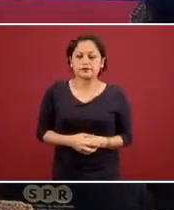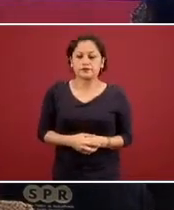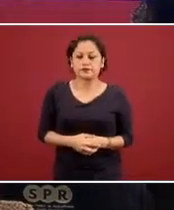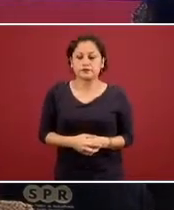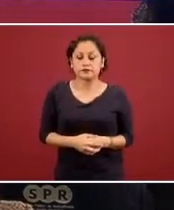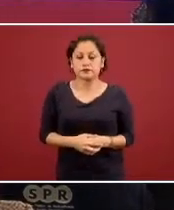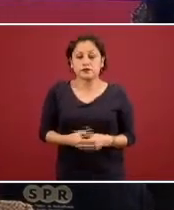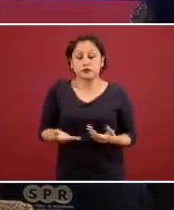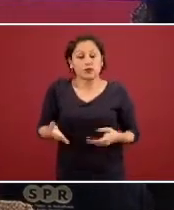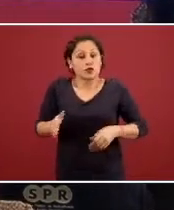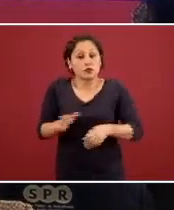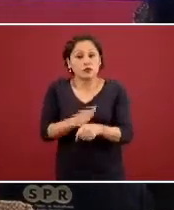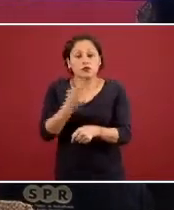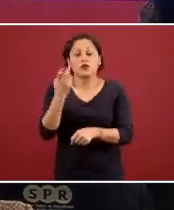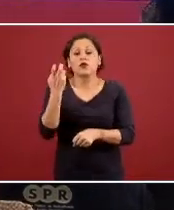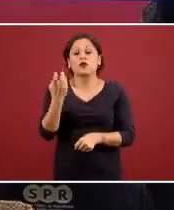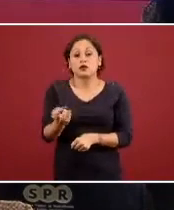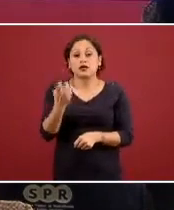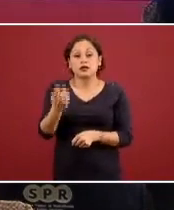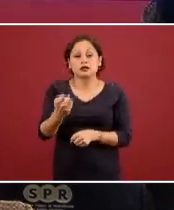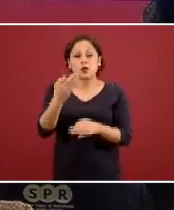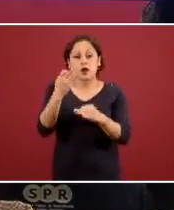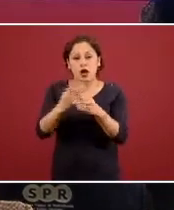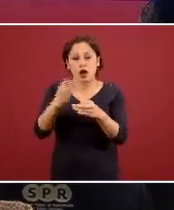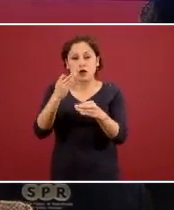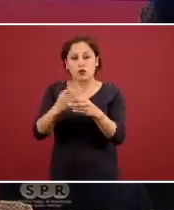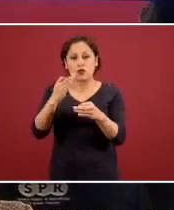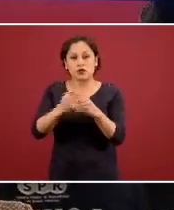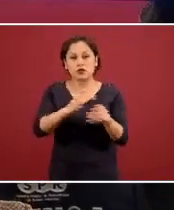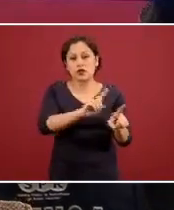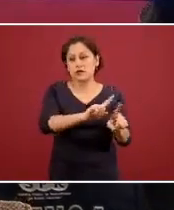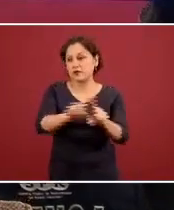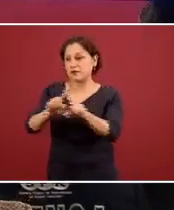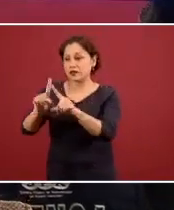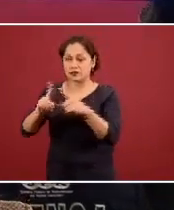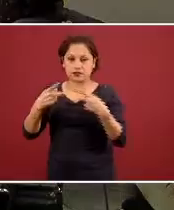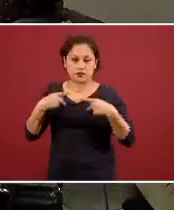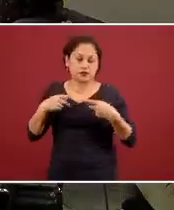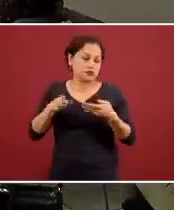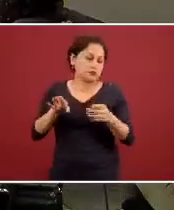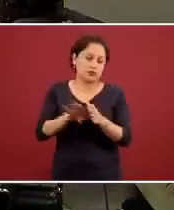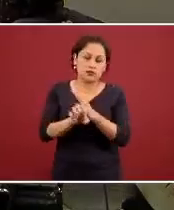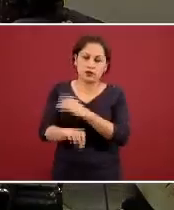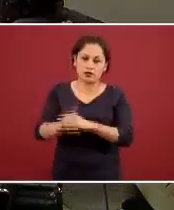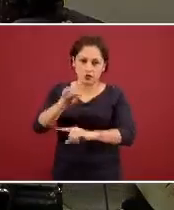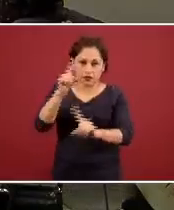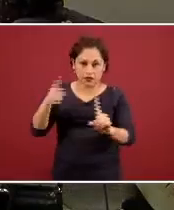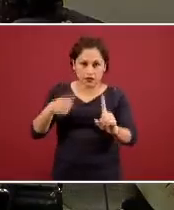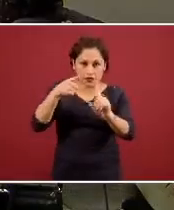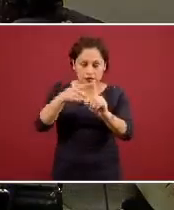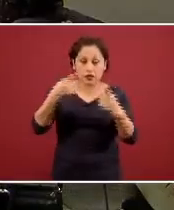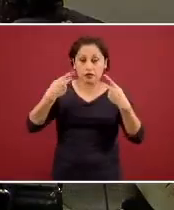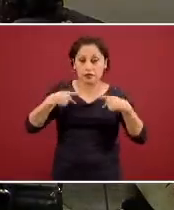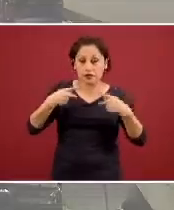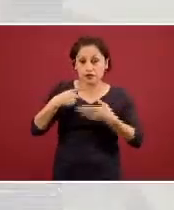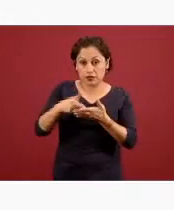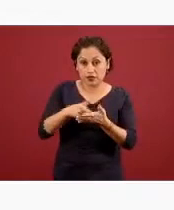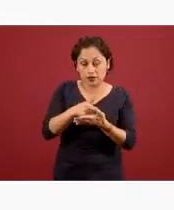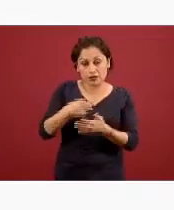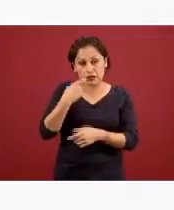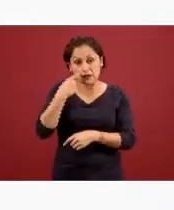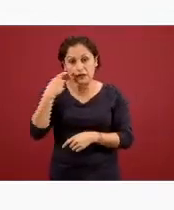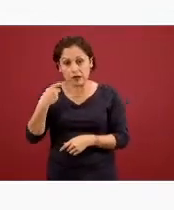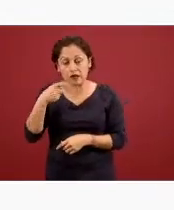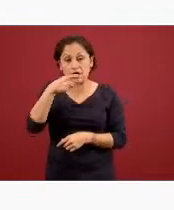entonces directamente para la población para los usuarios de substancias en primer lugar si no consumes no consumas